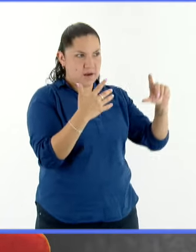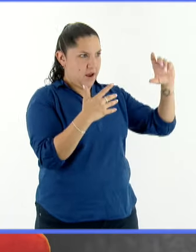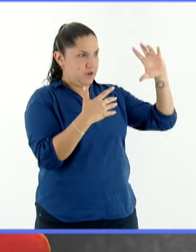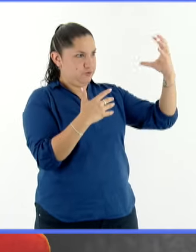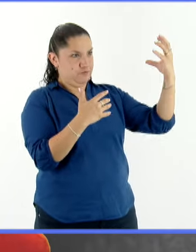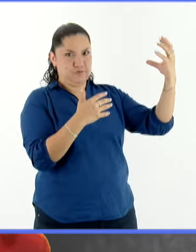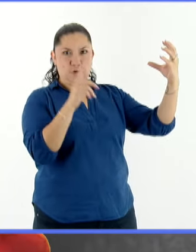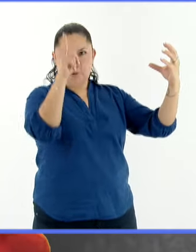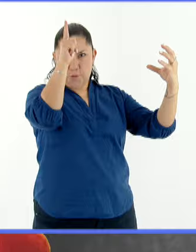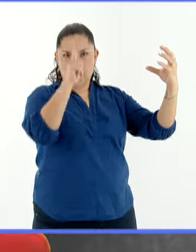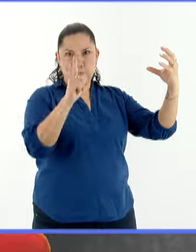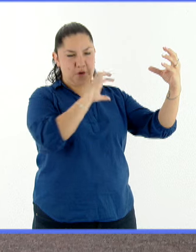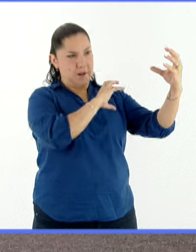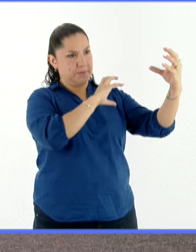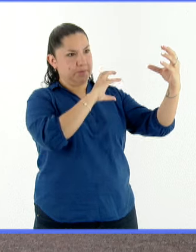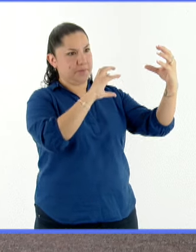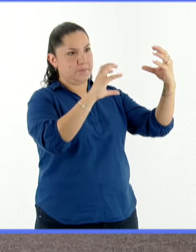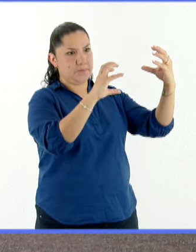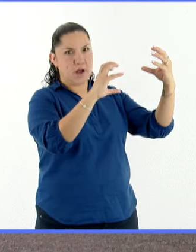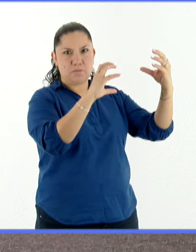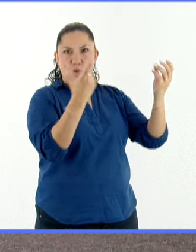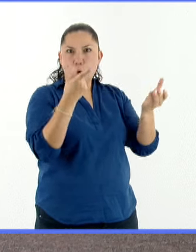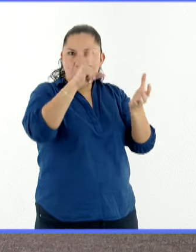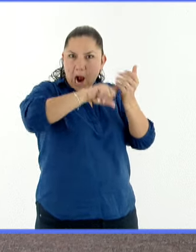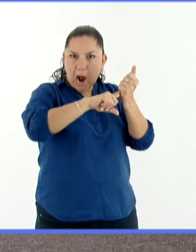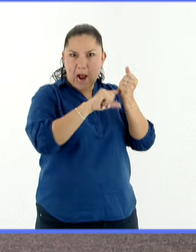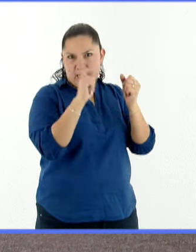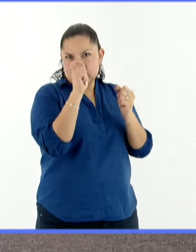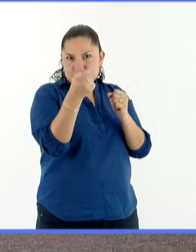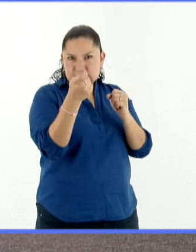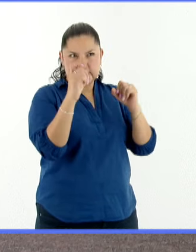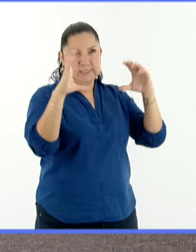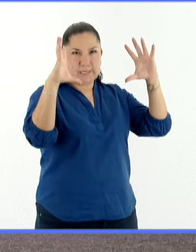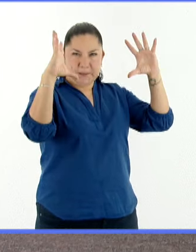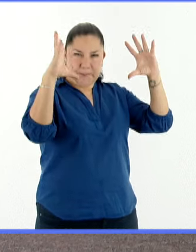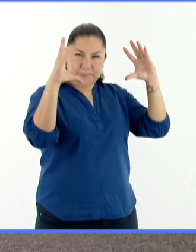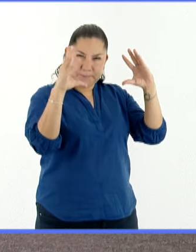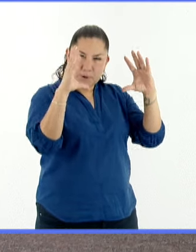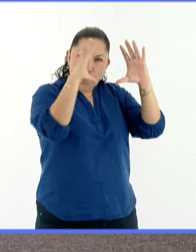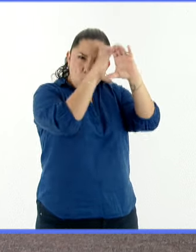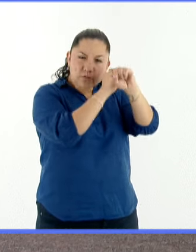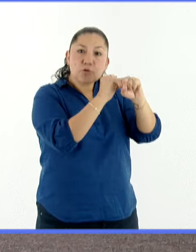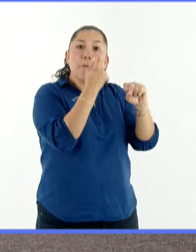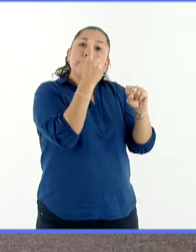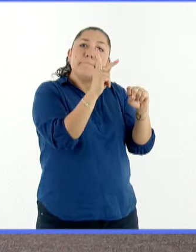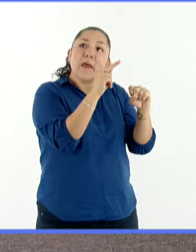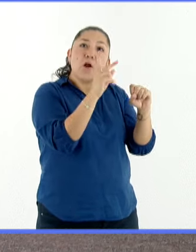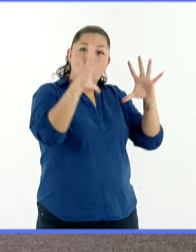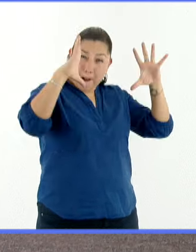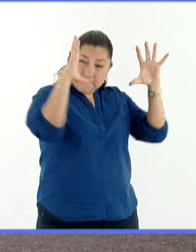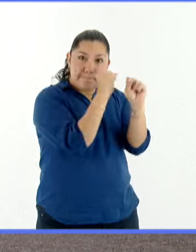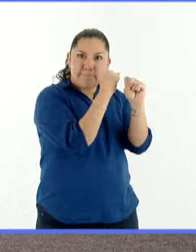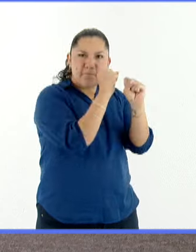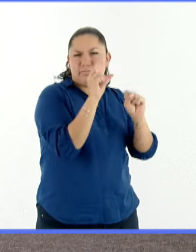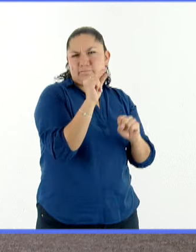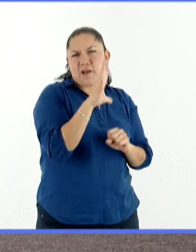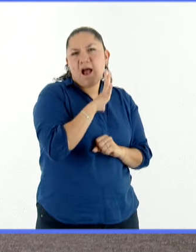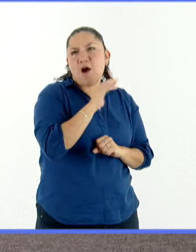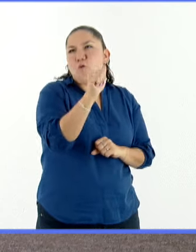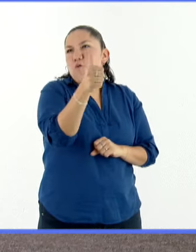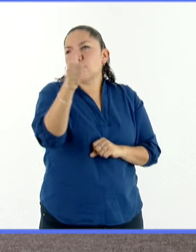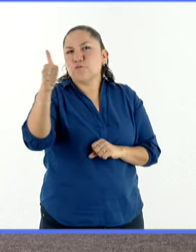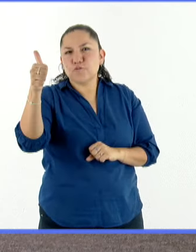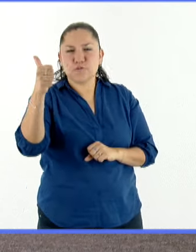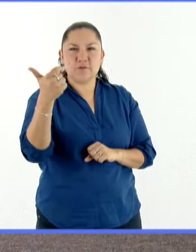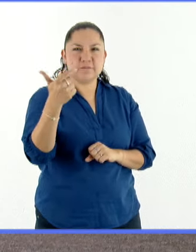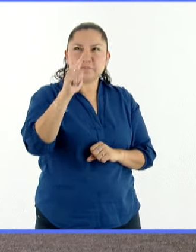Pero en realidad no tenemos una oscuridad total porque tenemos luz que está llegando indirectamente. Entonces, el efecto es interesante porque es una especie de